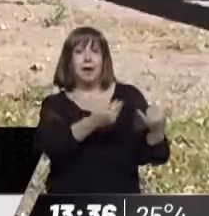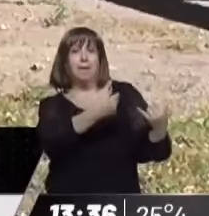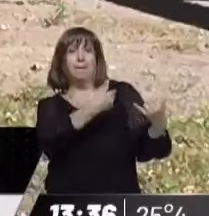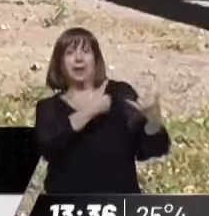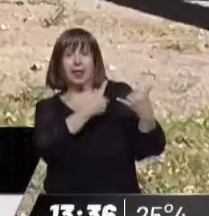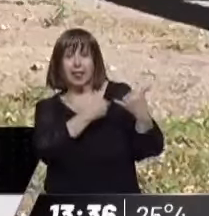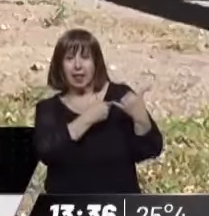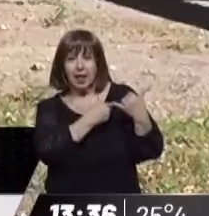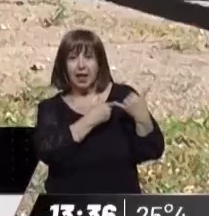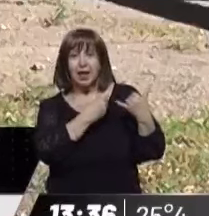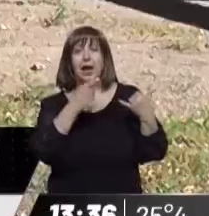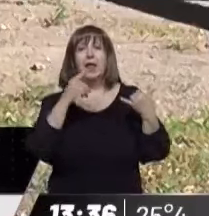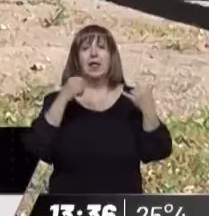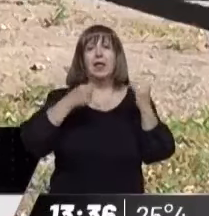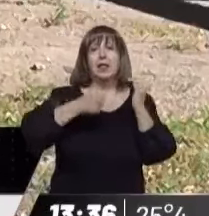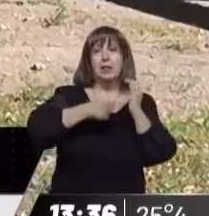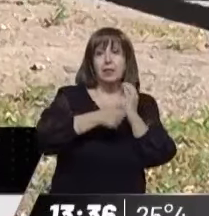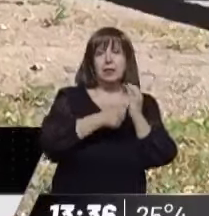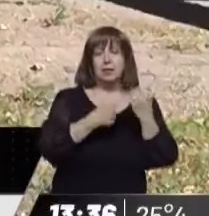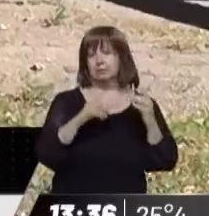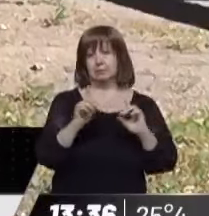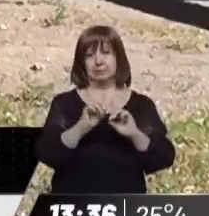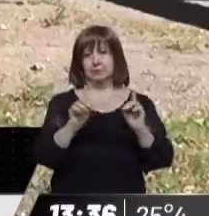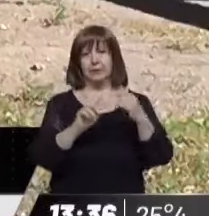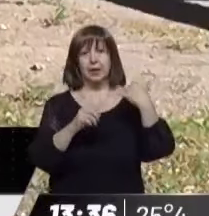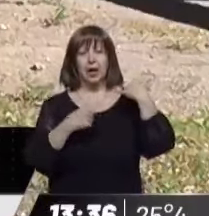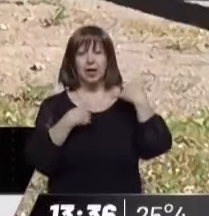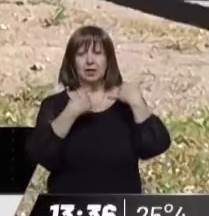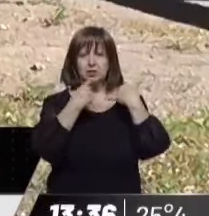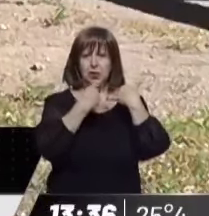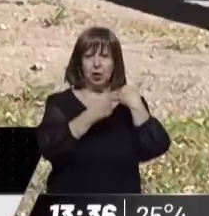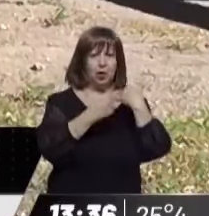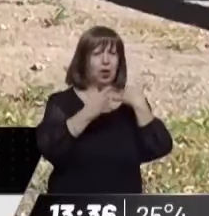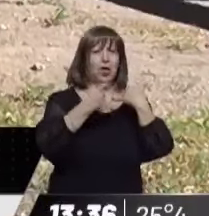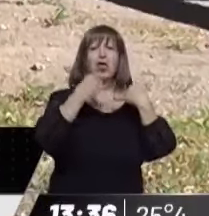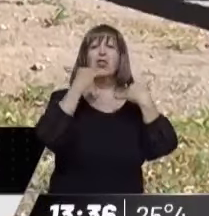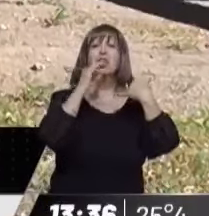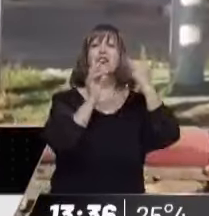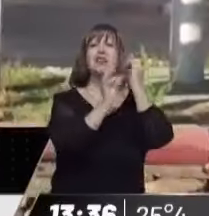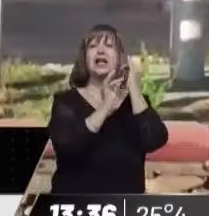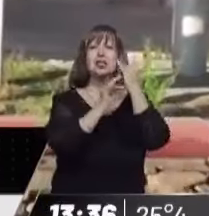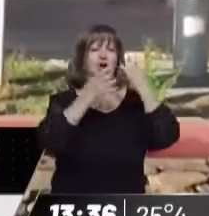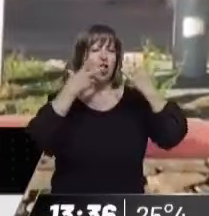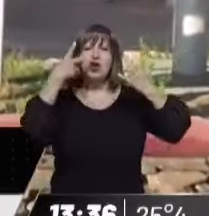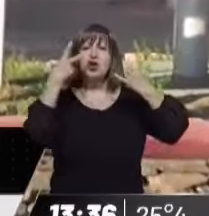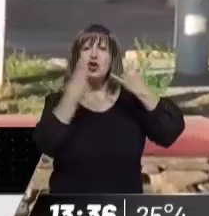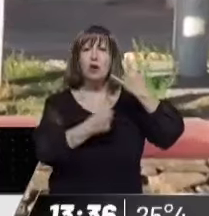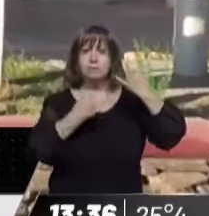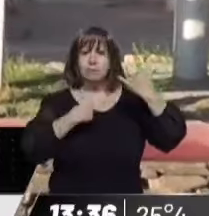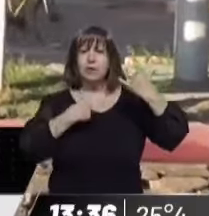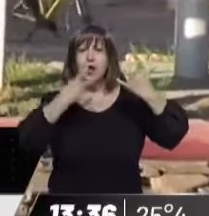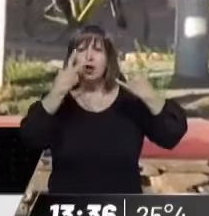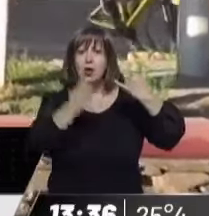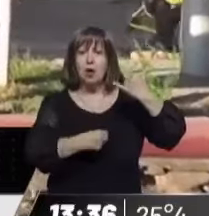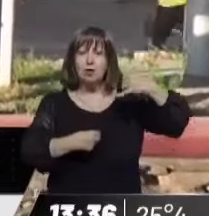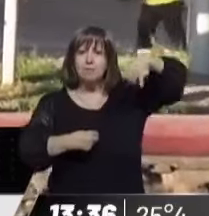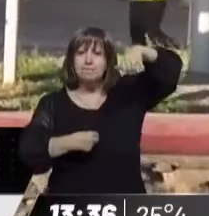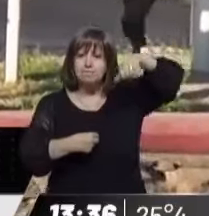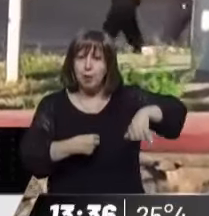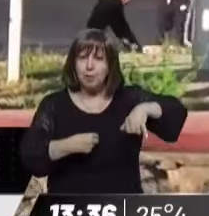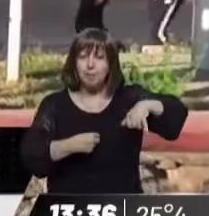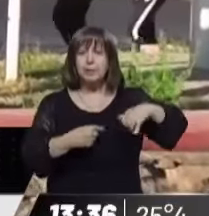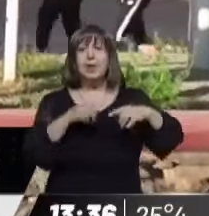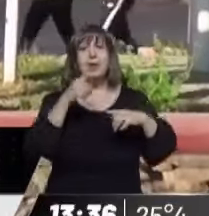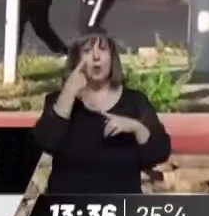es la cantidad de dinero. Yo creo que lo que tiene que hacer es decirle que no van a dar ningún dato y cortar. Advierto que si uno da a un